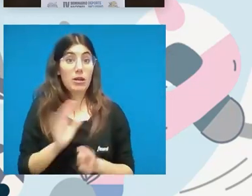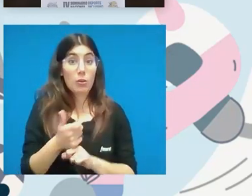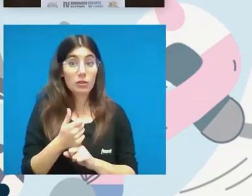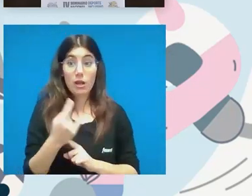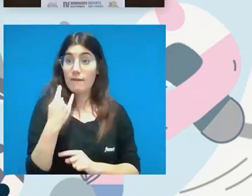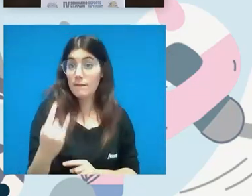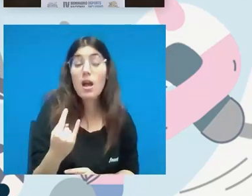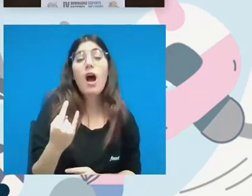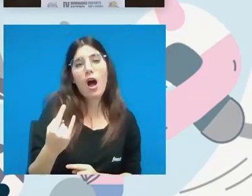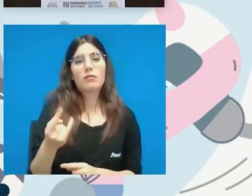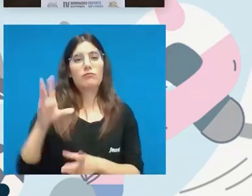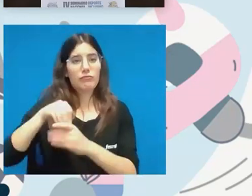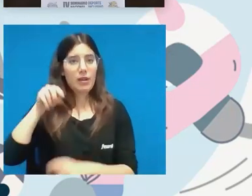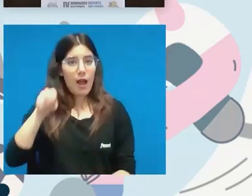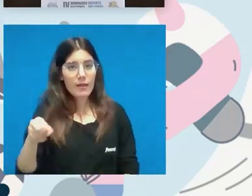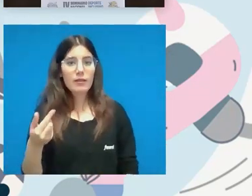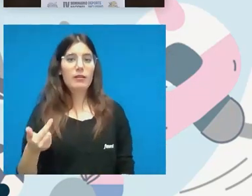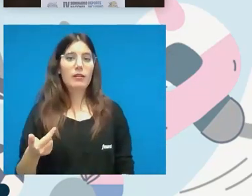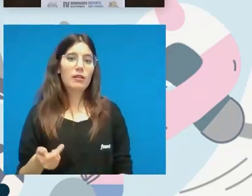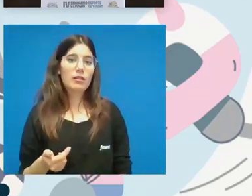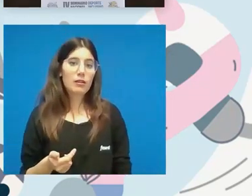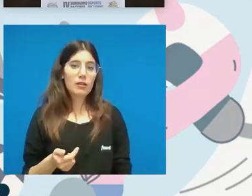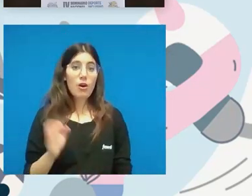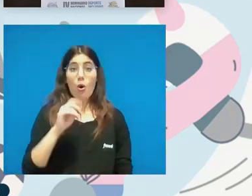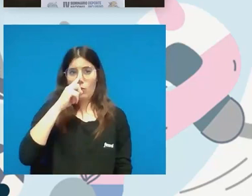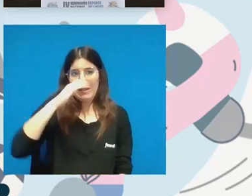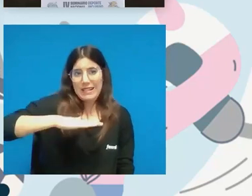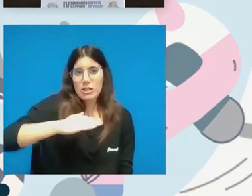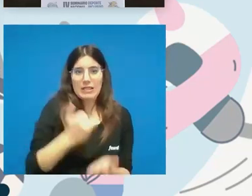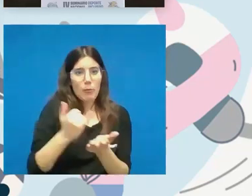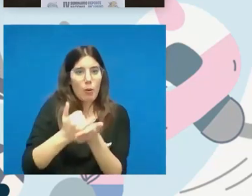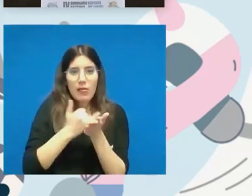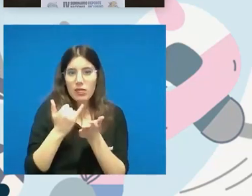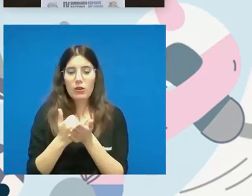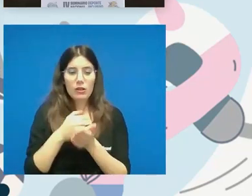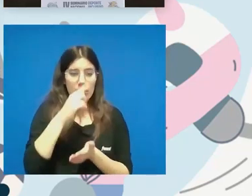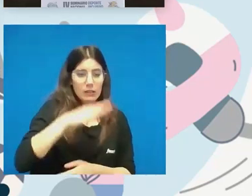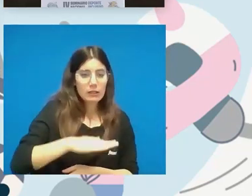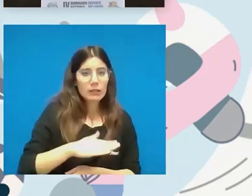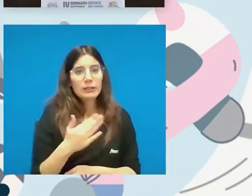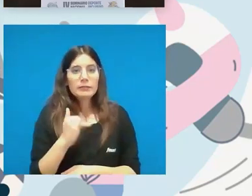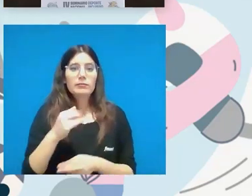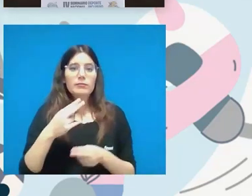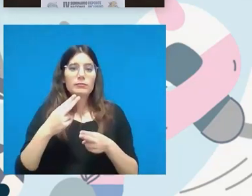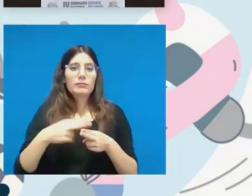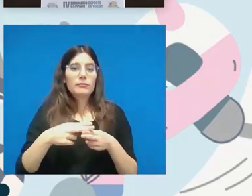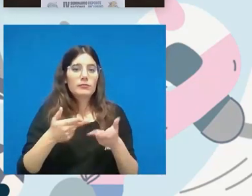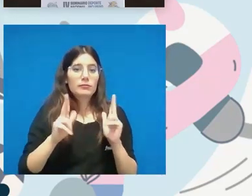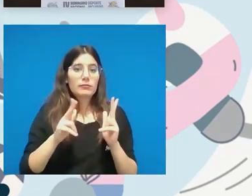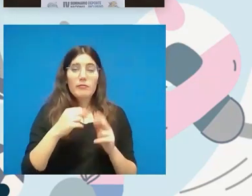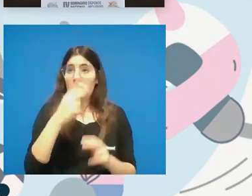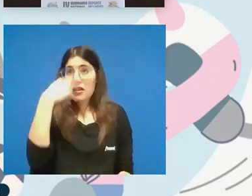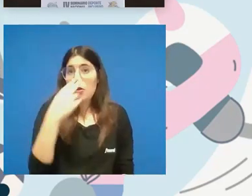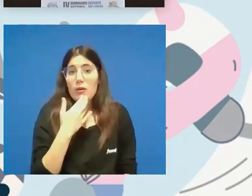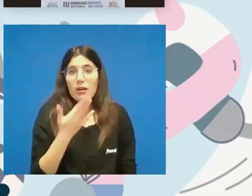verdadero encaje o este niño que desde pequeño tiene una licencia una persona con discapacidad visual